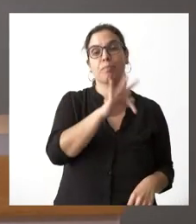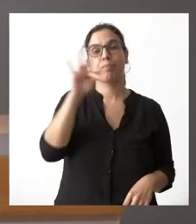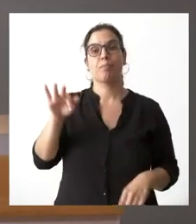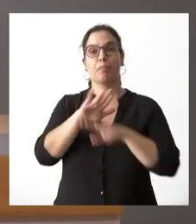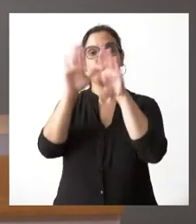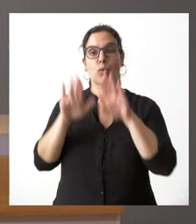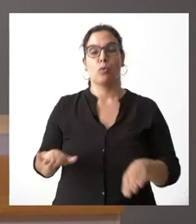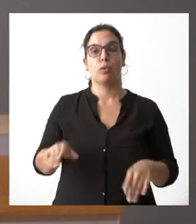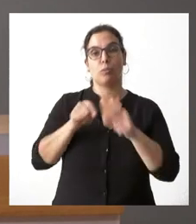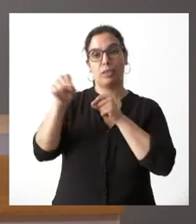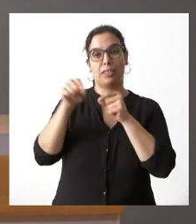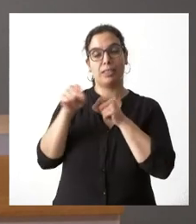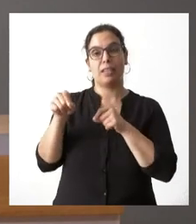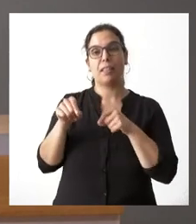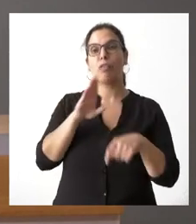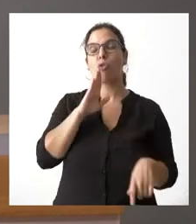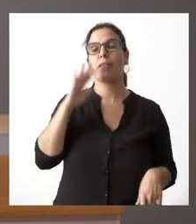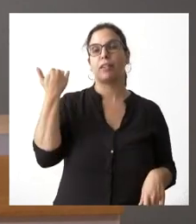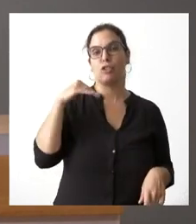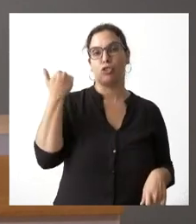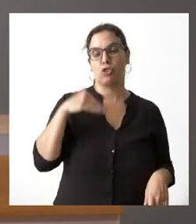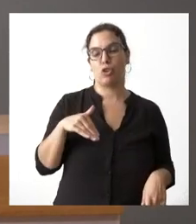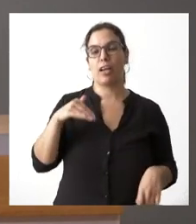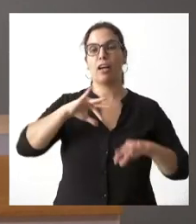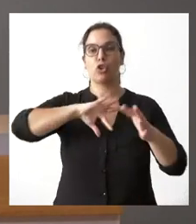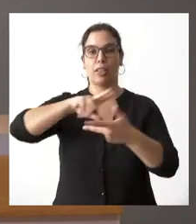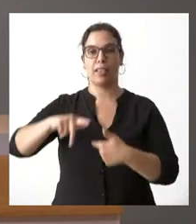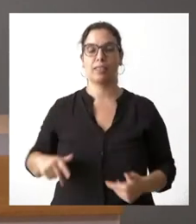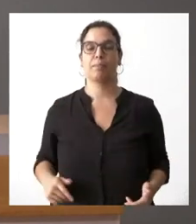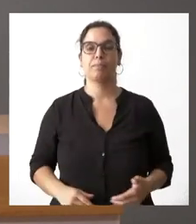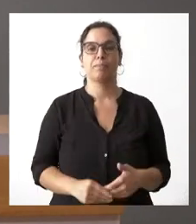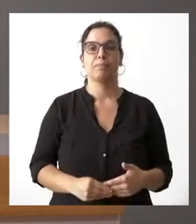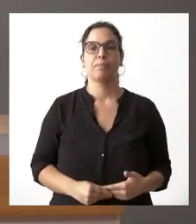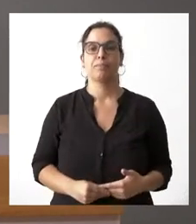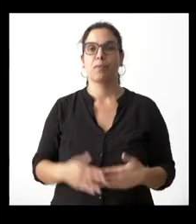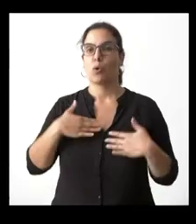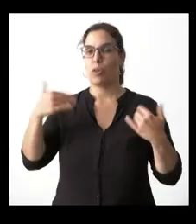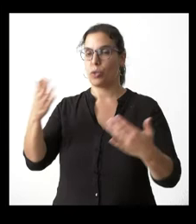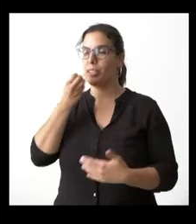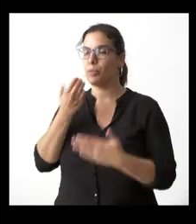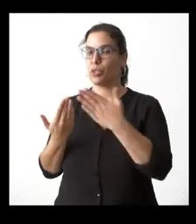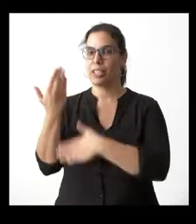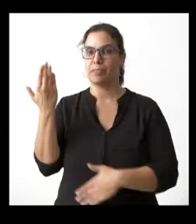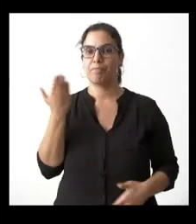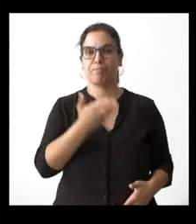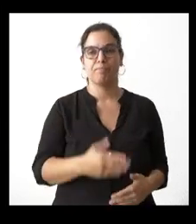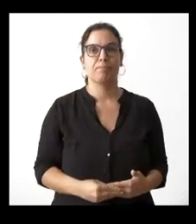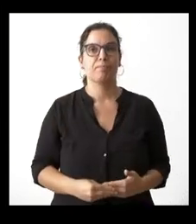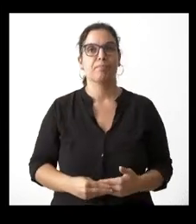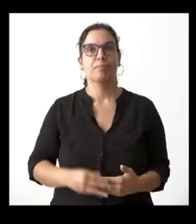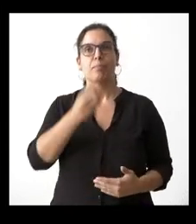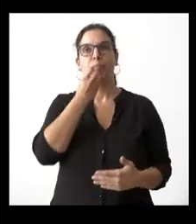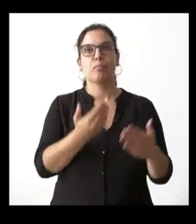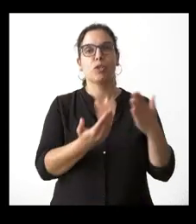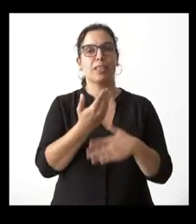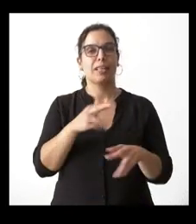telemático de hoy en Soria con Sergio García de Soria Noticias cuando quiera Sergio adelante buenos días Buenos días espero que